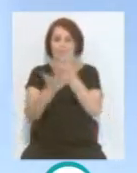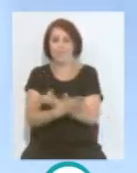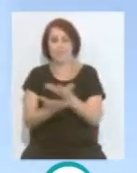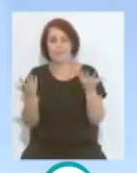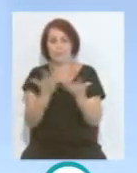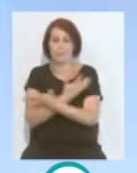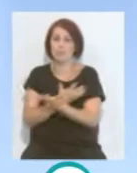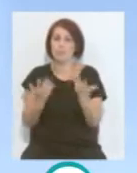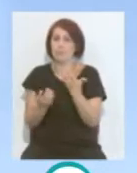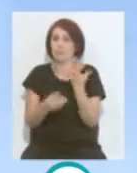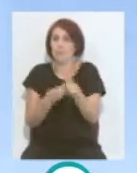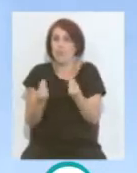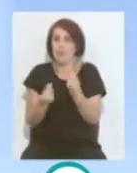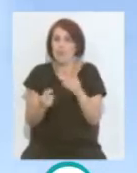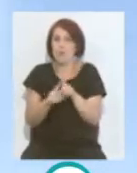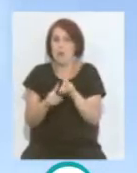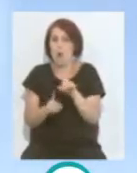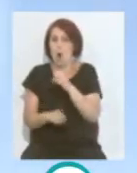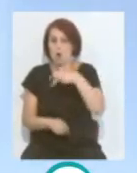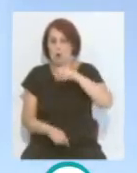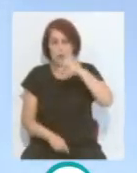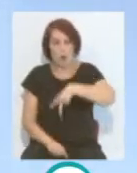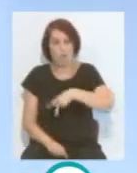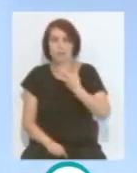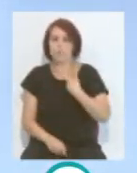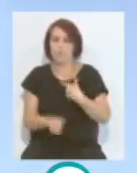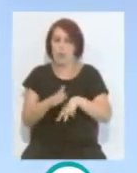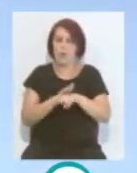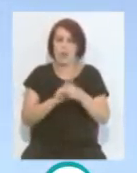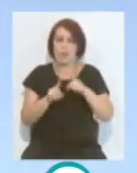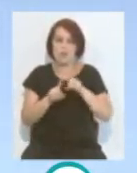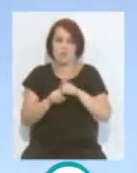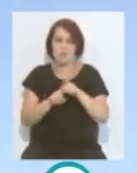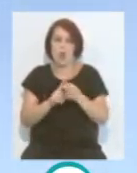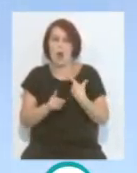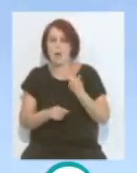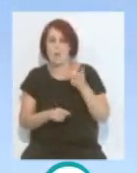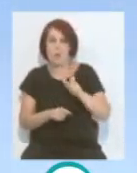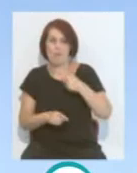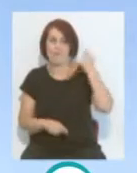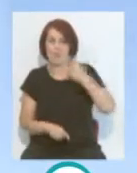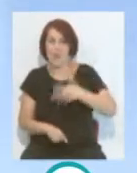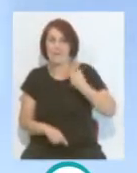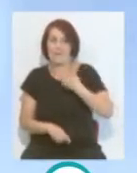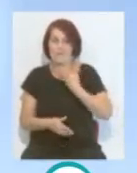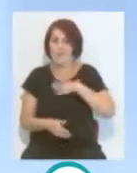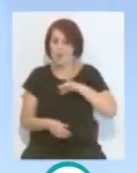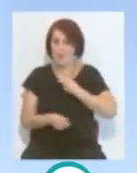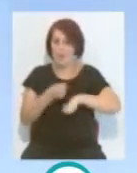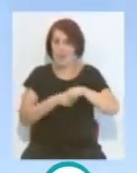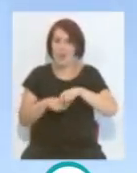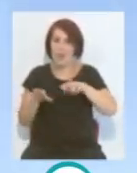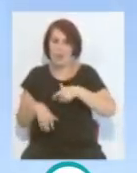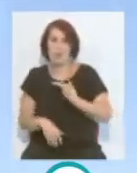también, por ejemplo, que un futbolista se revalorice y acabe siendo más caro y también sea más jugoso. Creo que también es muy positivo para el Cádiz tener jugadores